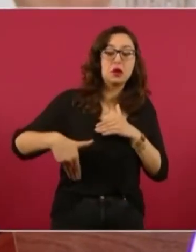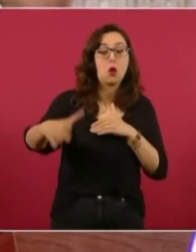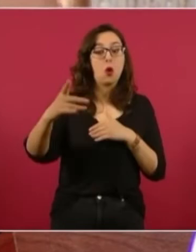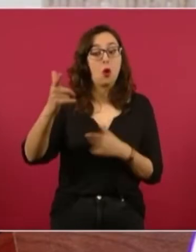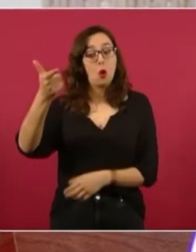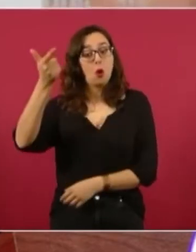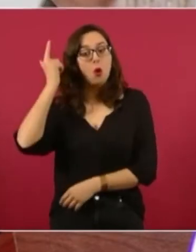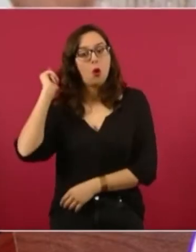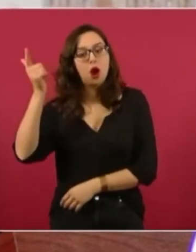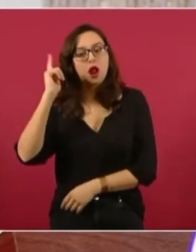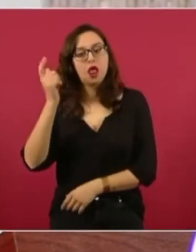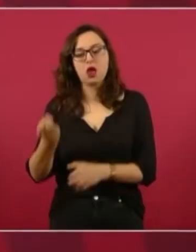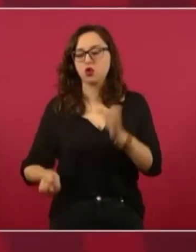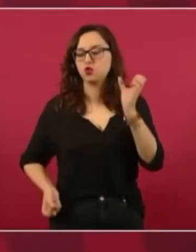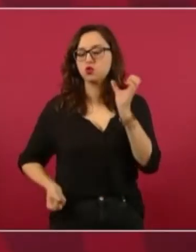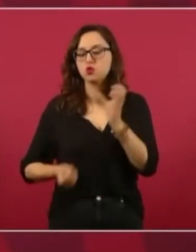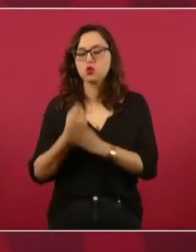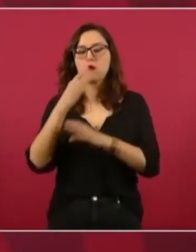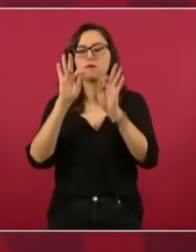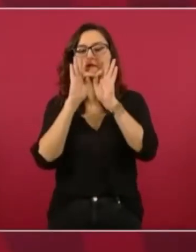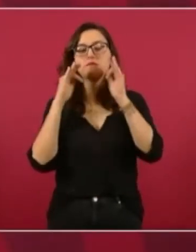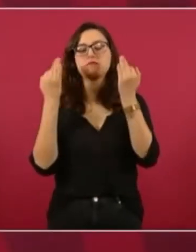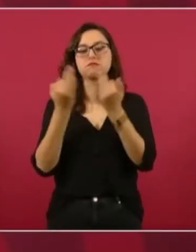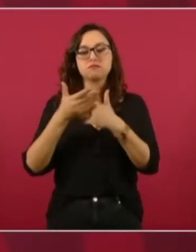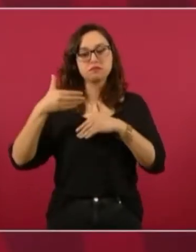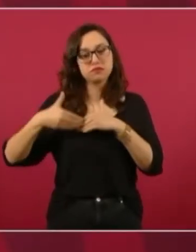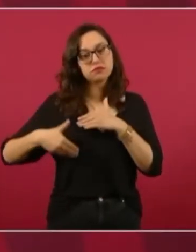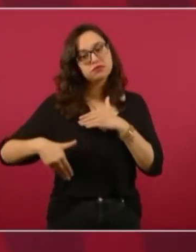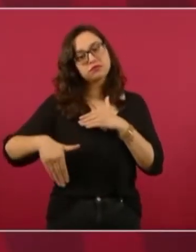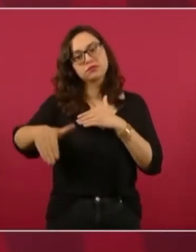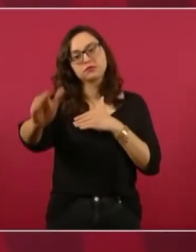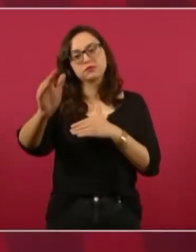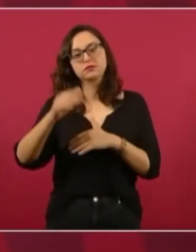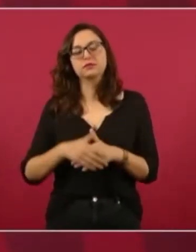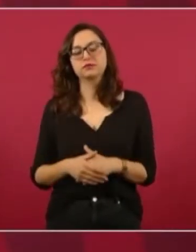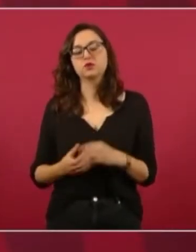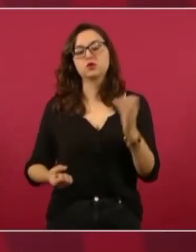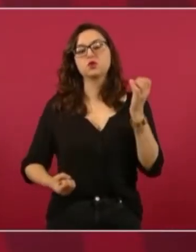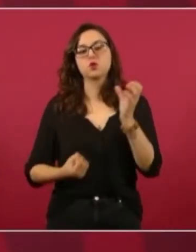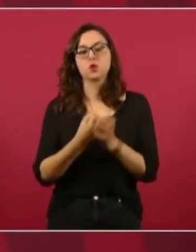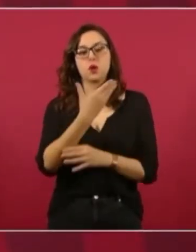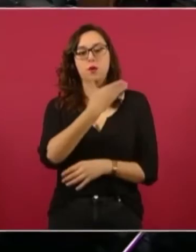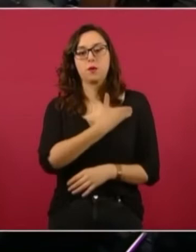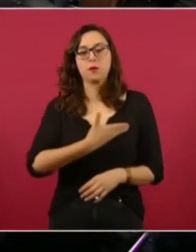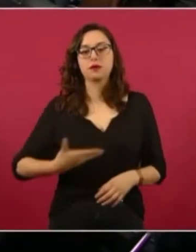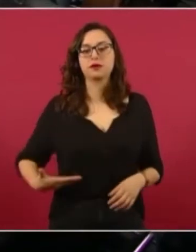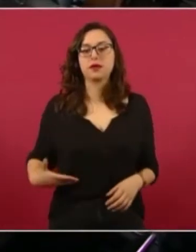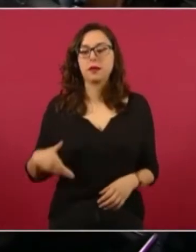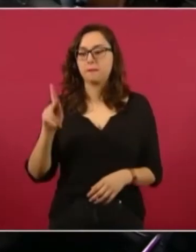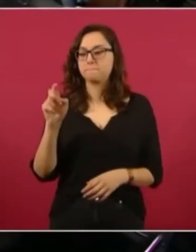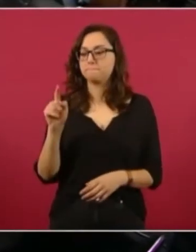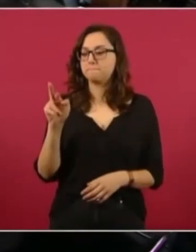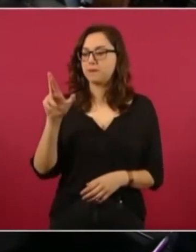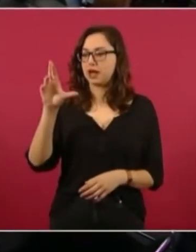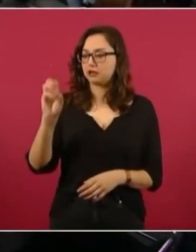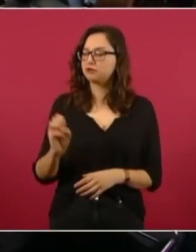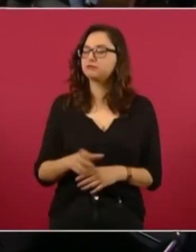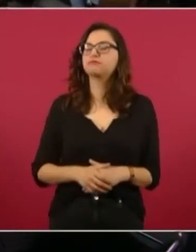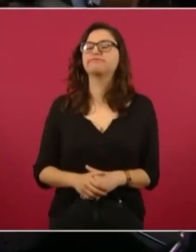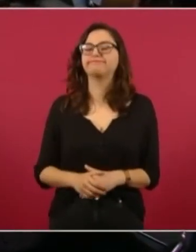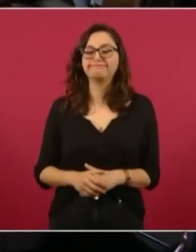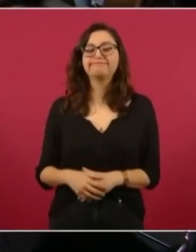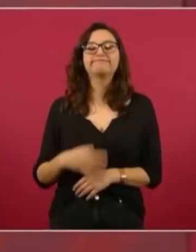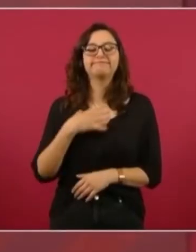que inicie una etapa nueva en Colombia con Petro. Estamos muy contentos